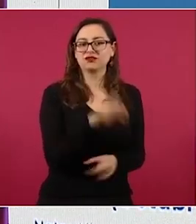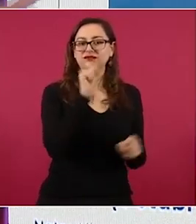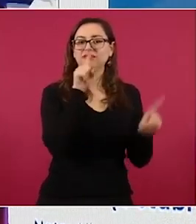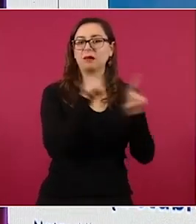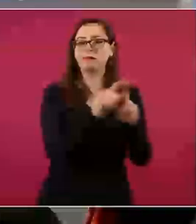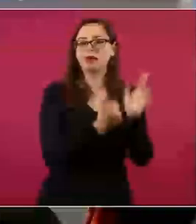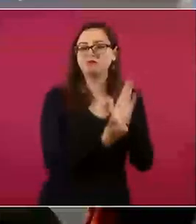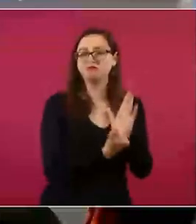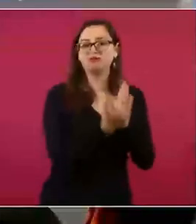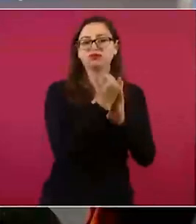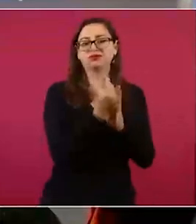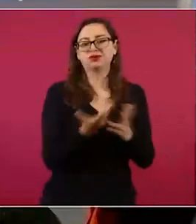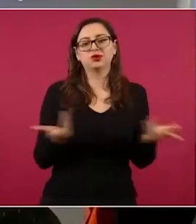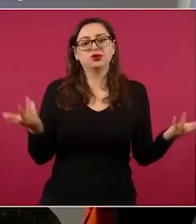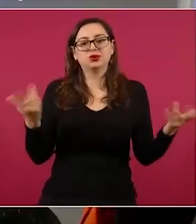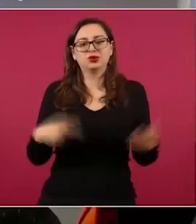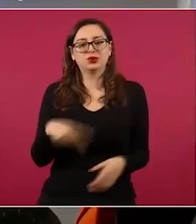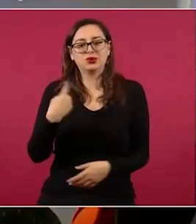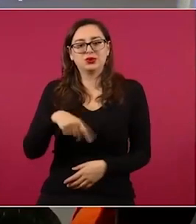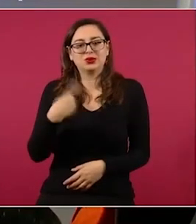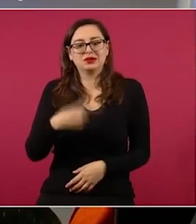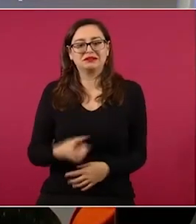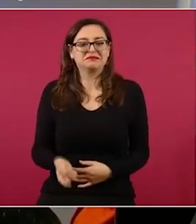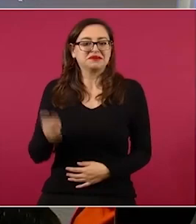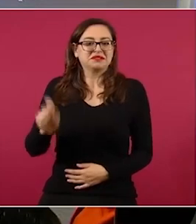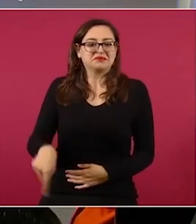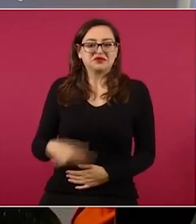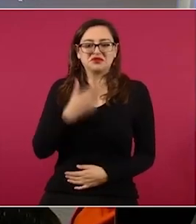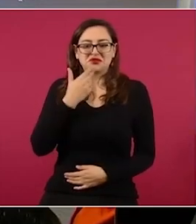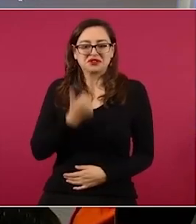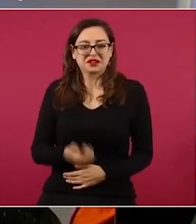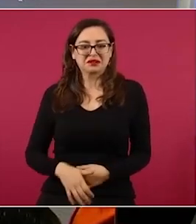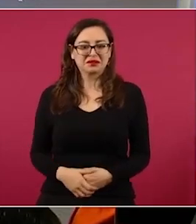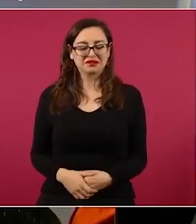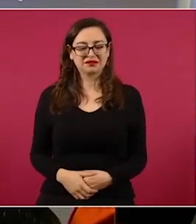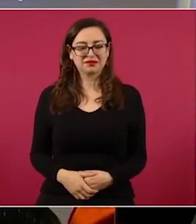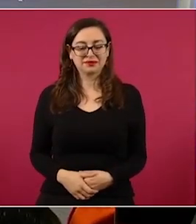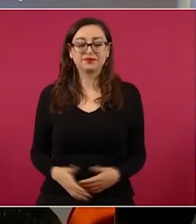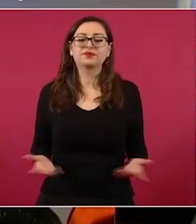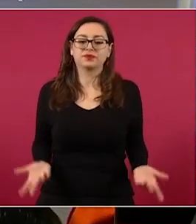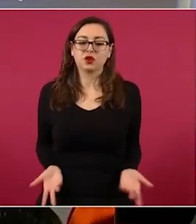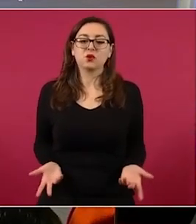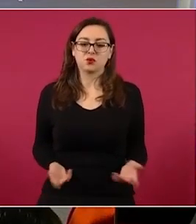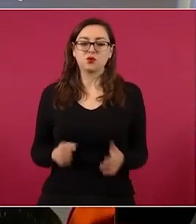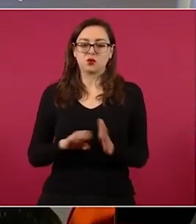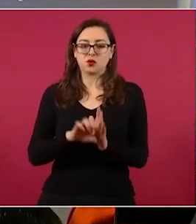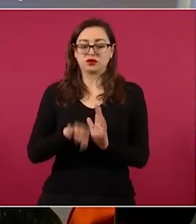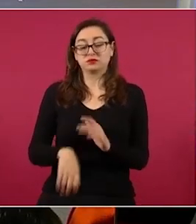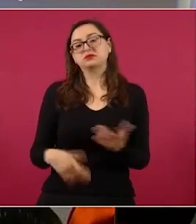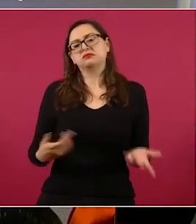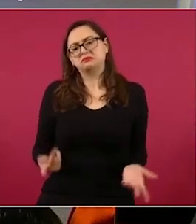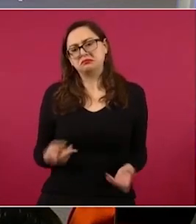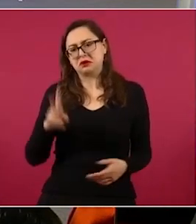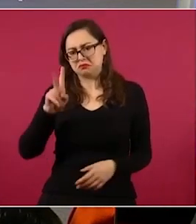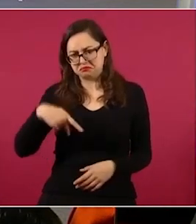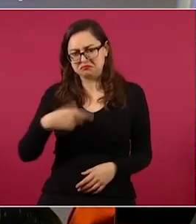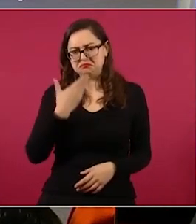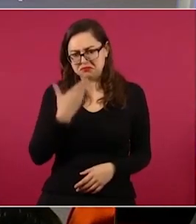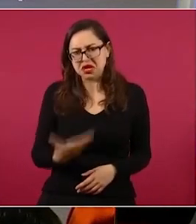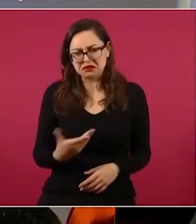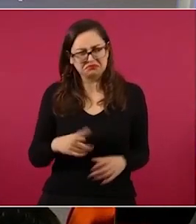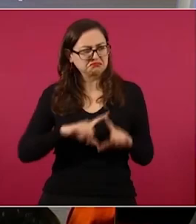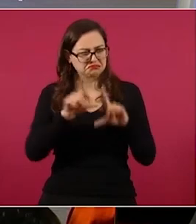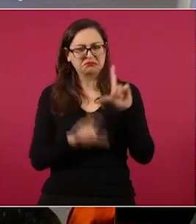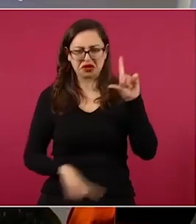Entonces, en esto estamos y sí con relación a Europa, pues es muy